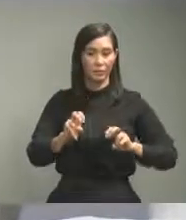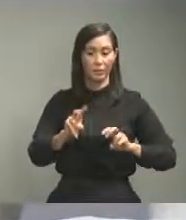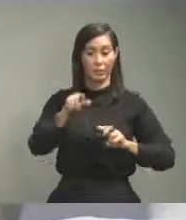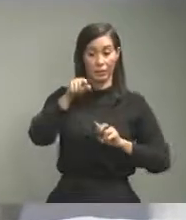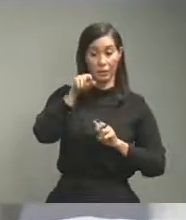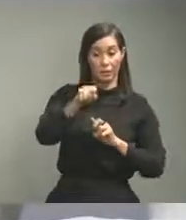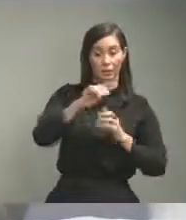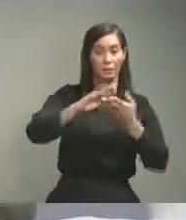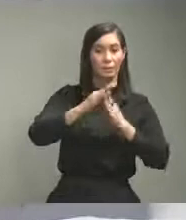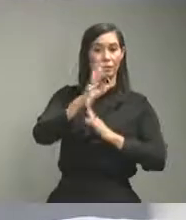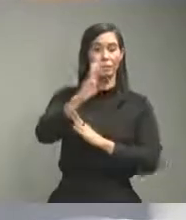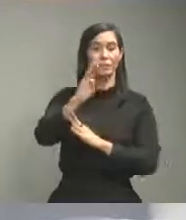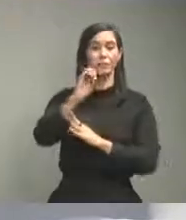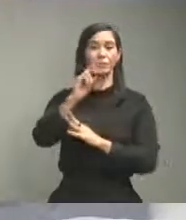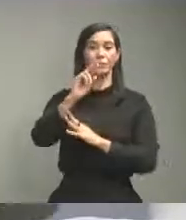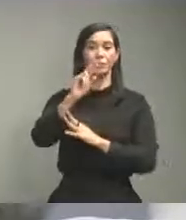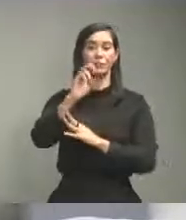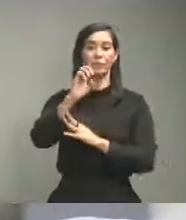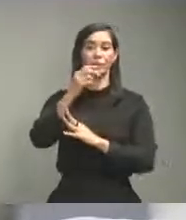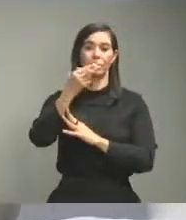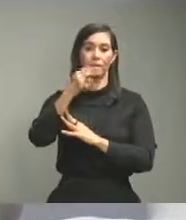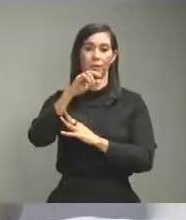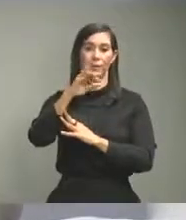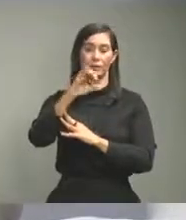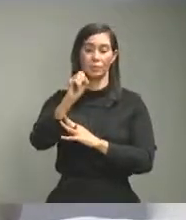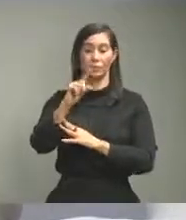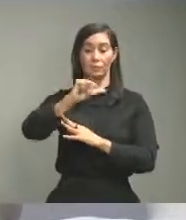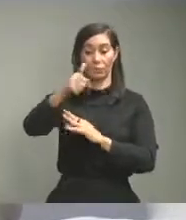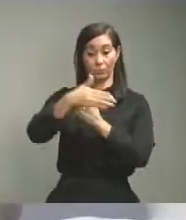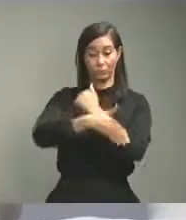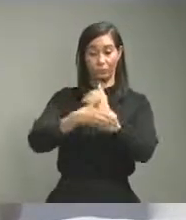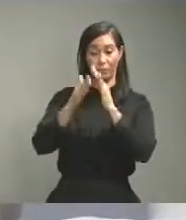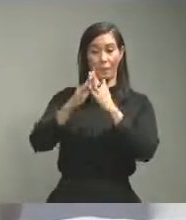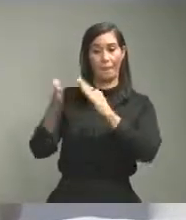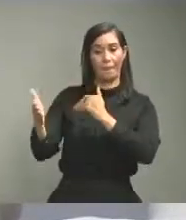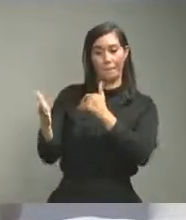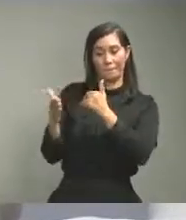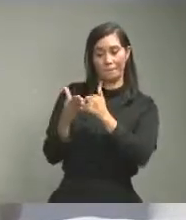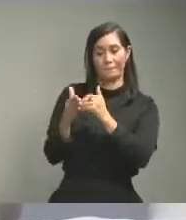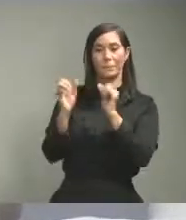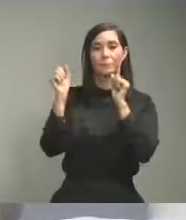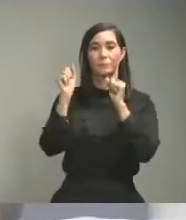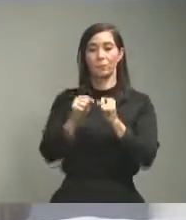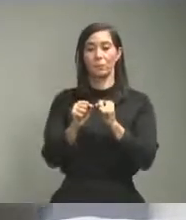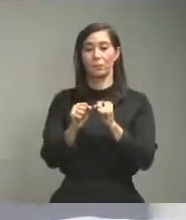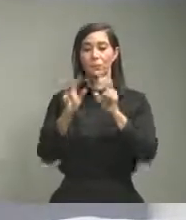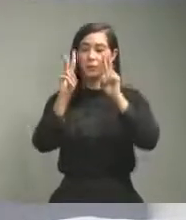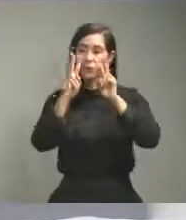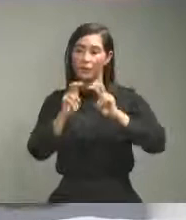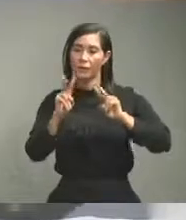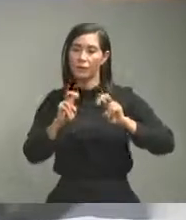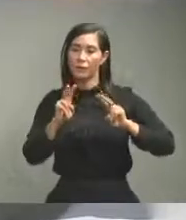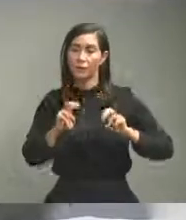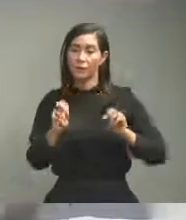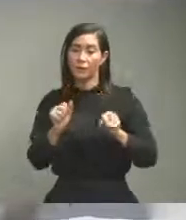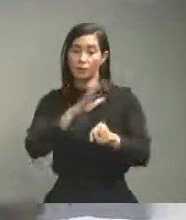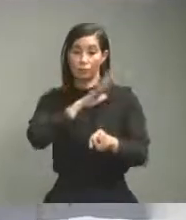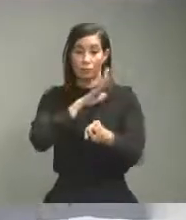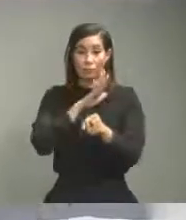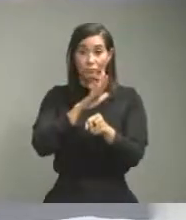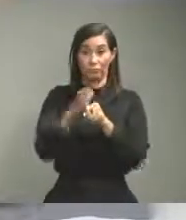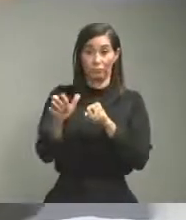Boechío y otras comunidades vecinas se puedan realizar de manera completa